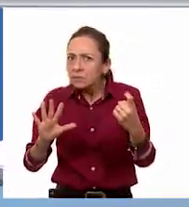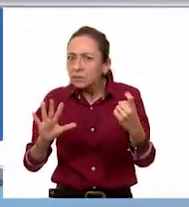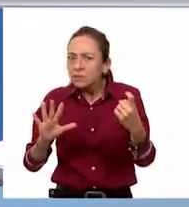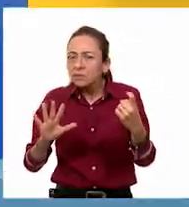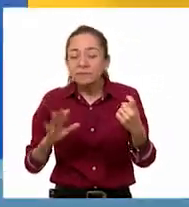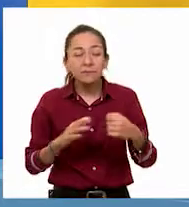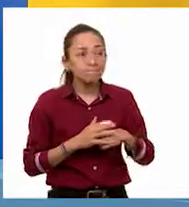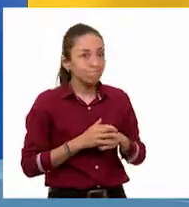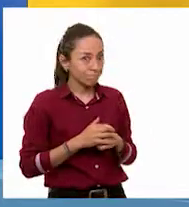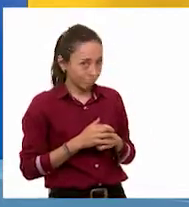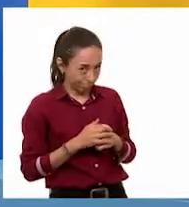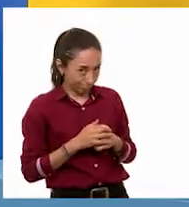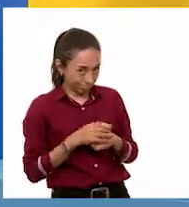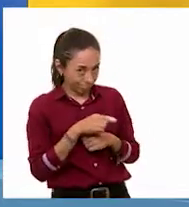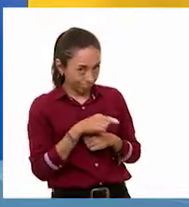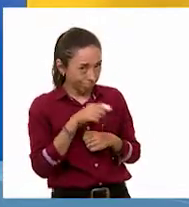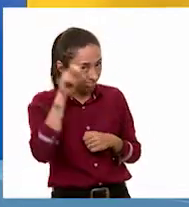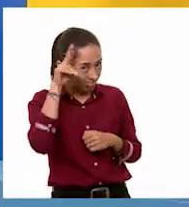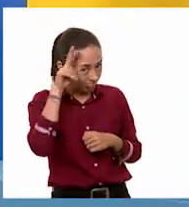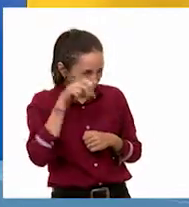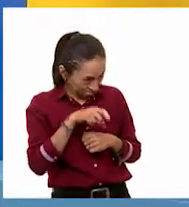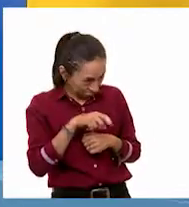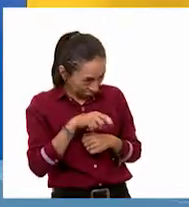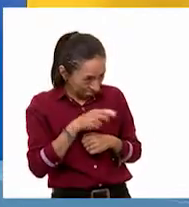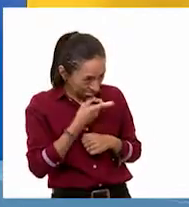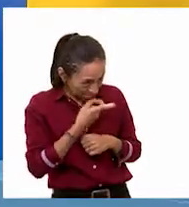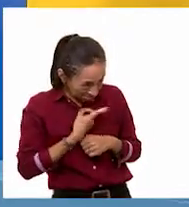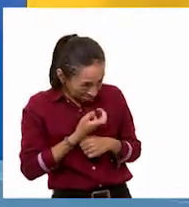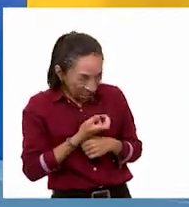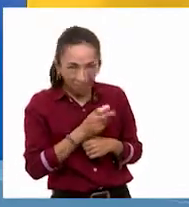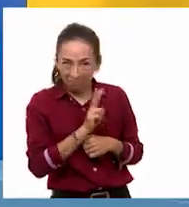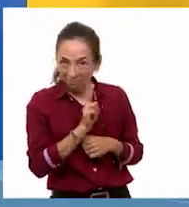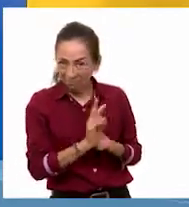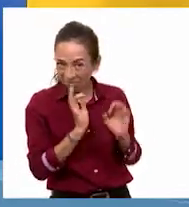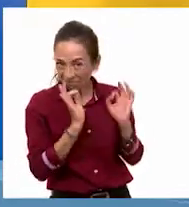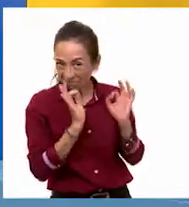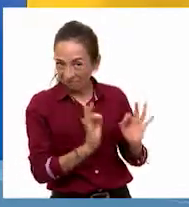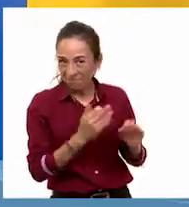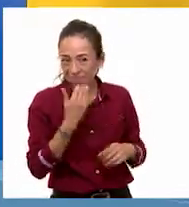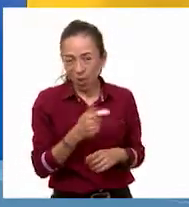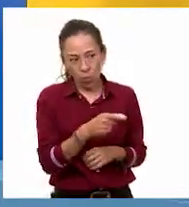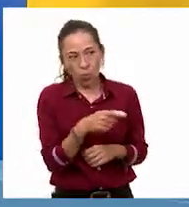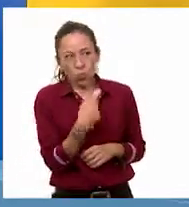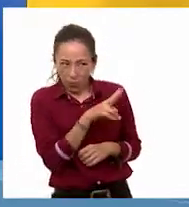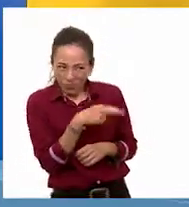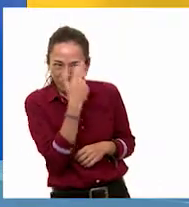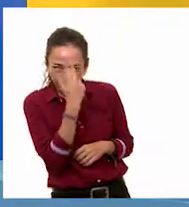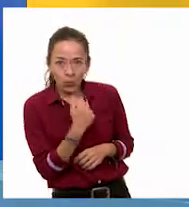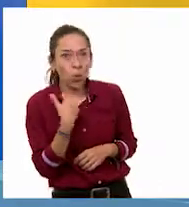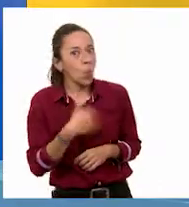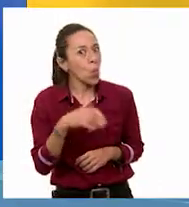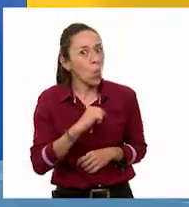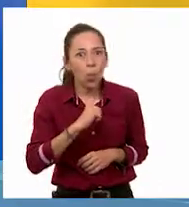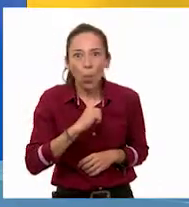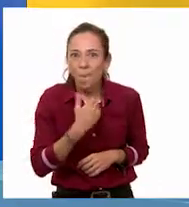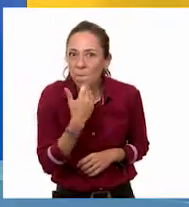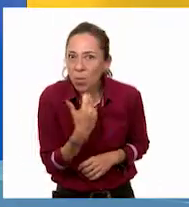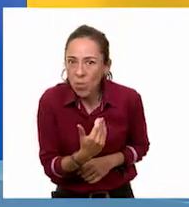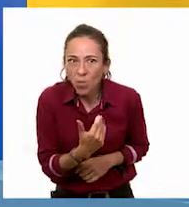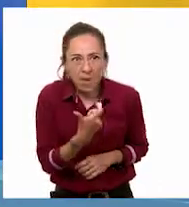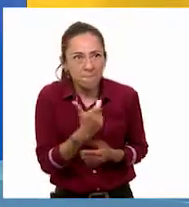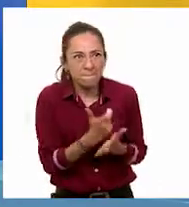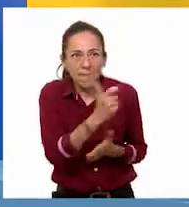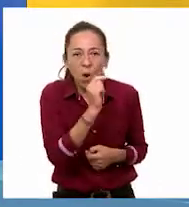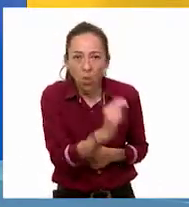Doblemente, Raúl, es una respuesta correcta. Aparte de la super oferta, te van a descontar 45 pesos